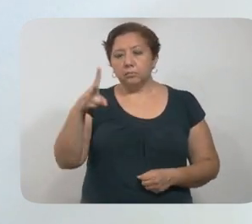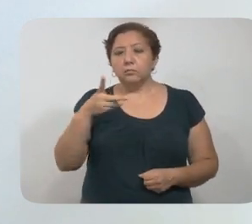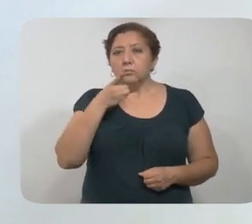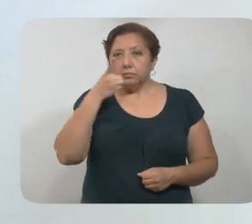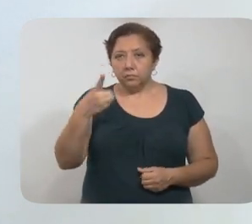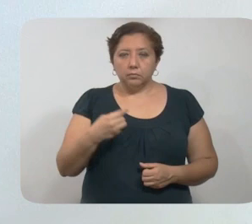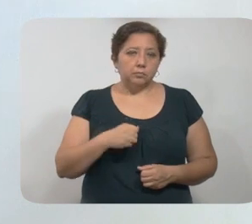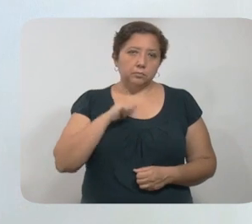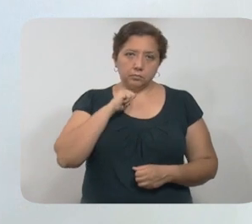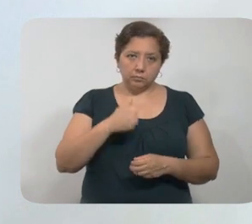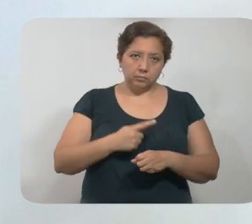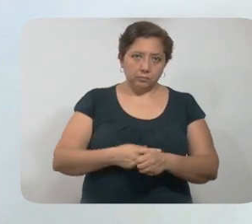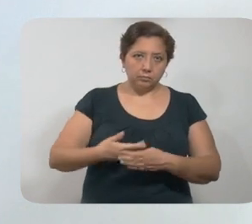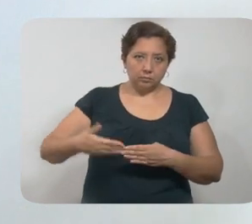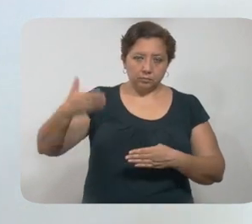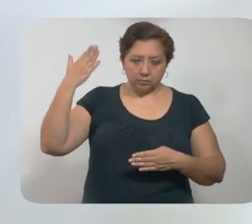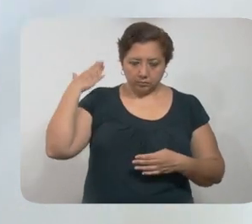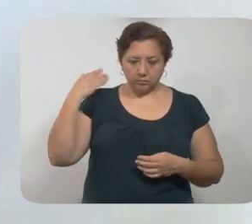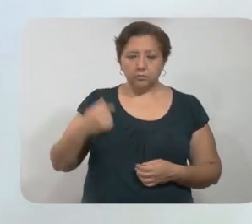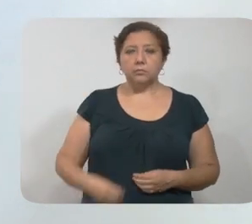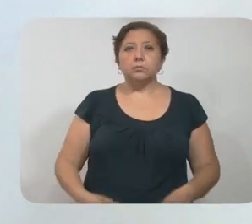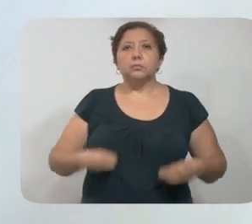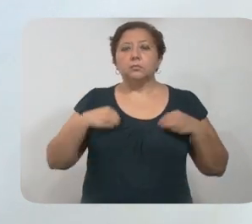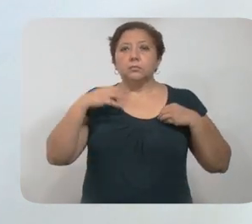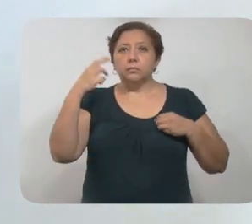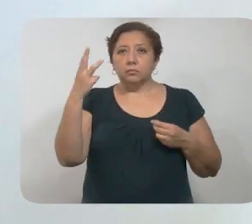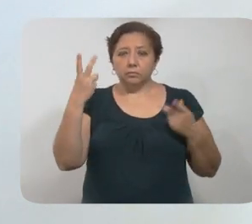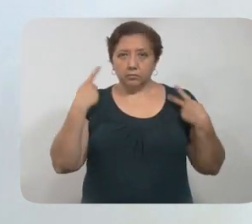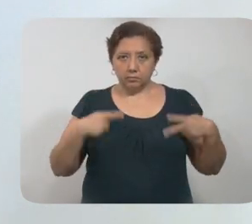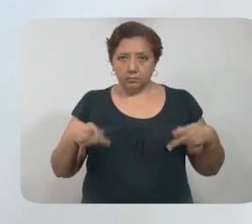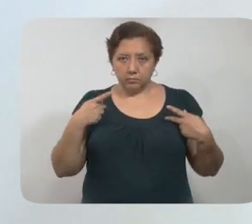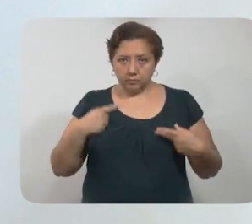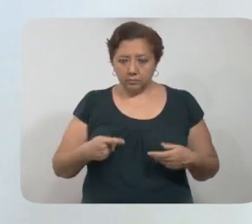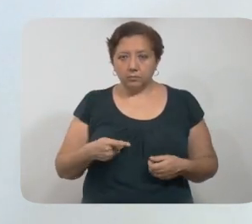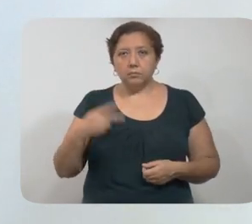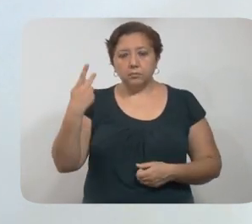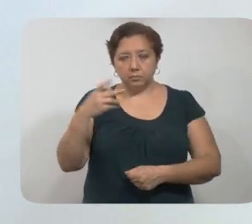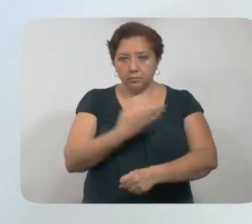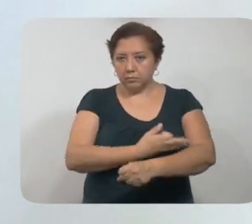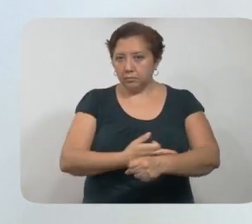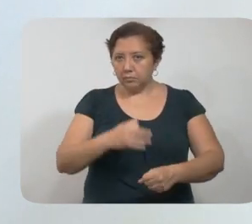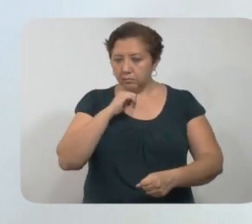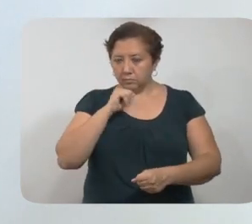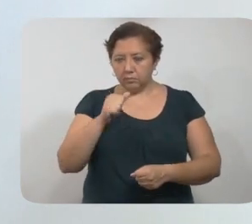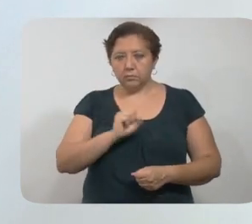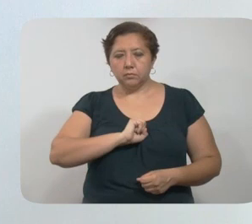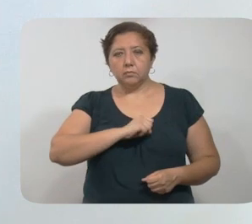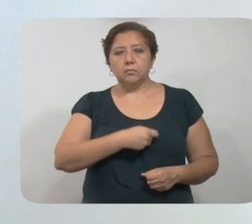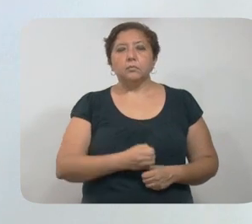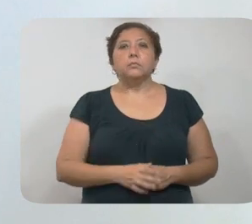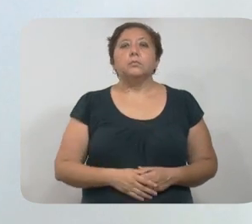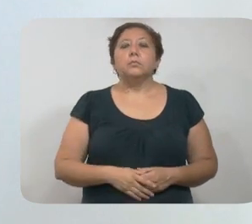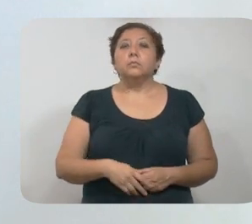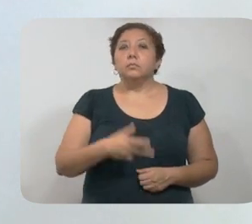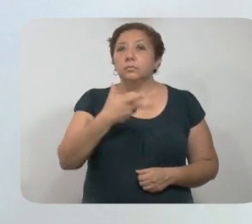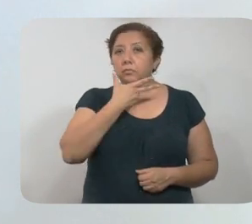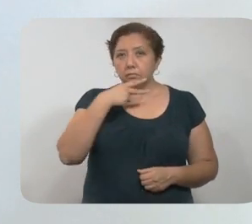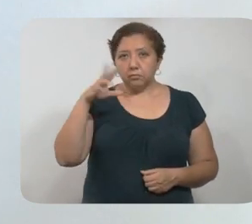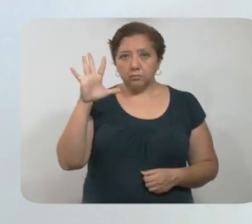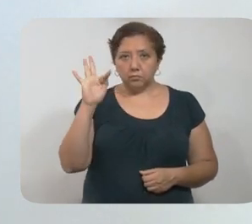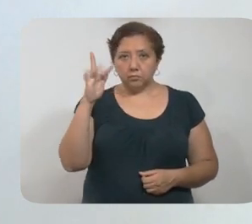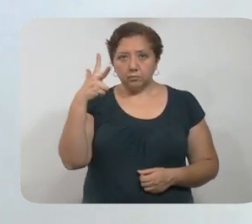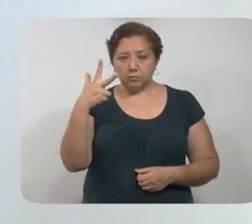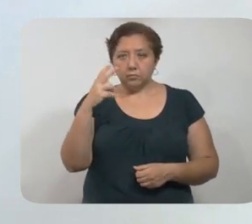reporte de antecedentes médicos. El paciente convivía con tres contactos, los cuales se reportan asintomáticos. Hombre de 48